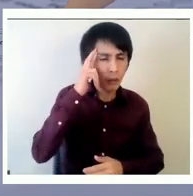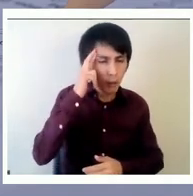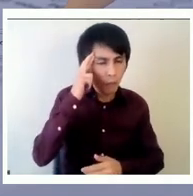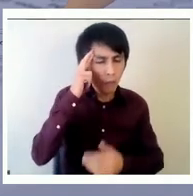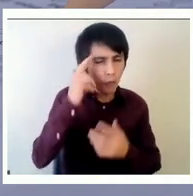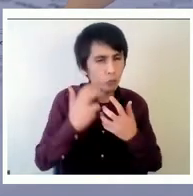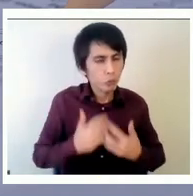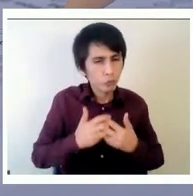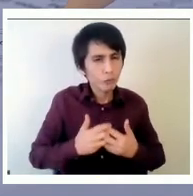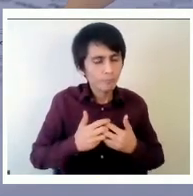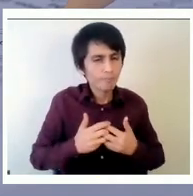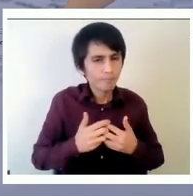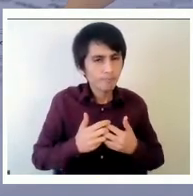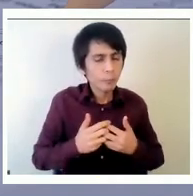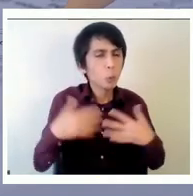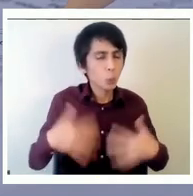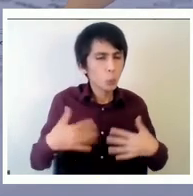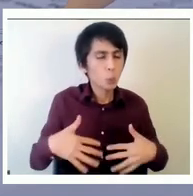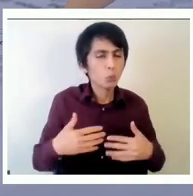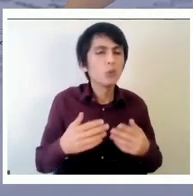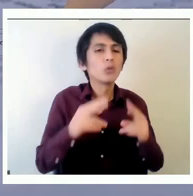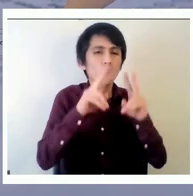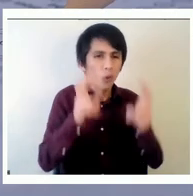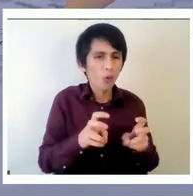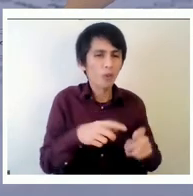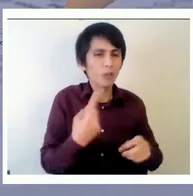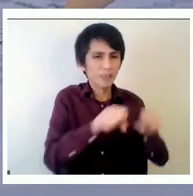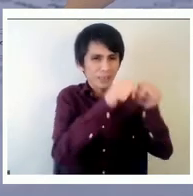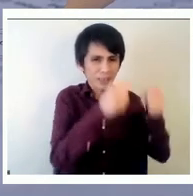a nuestro sistema de aseguramiento de la calidad